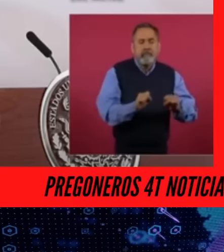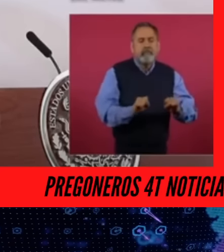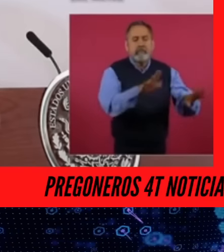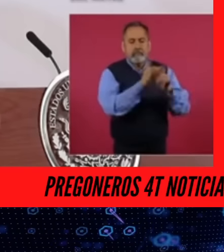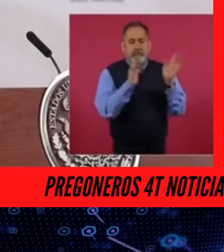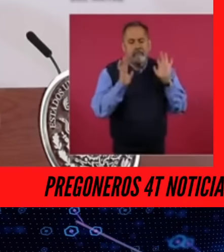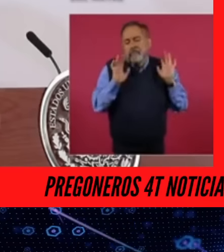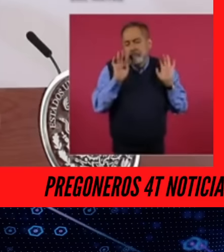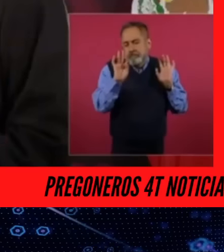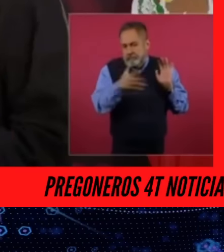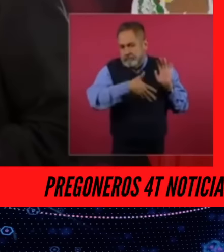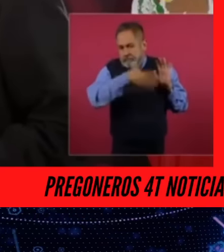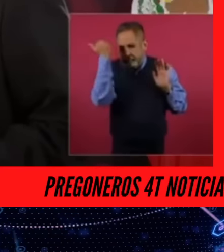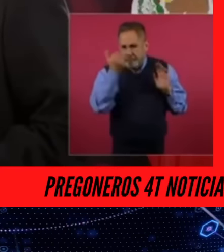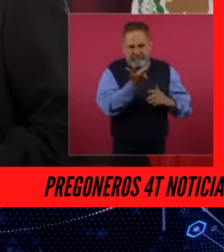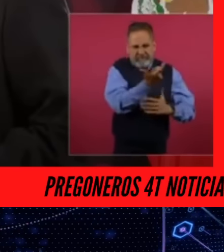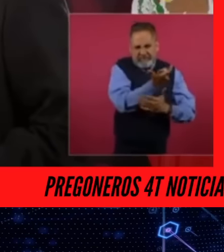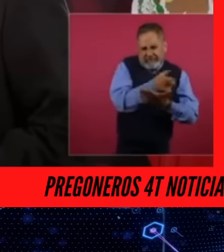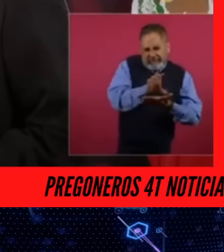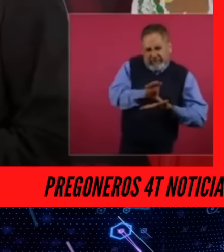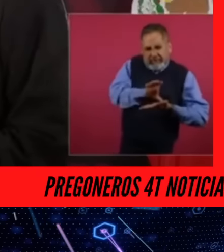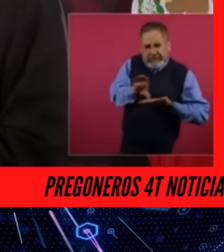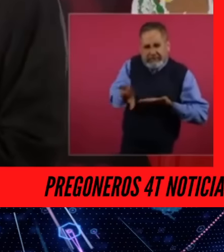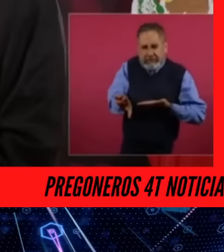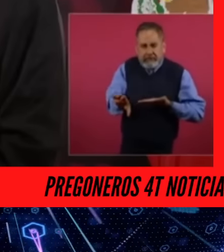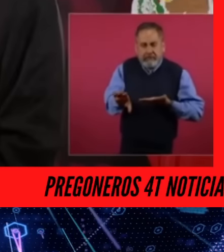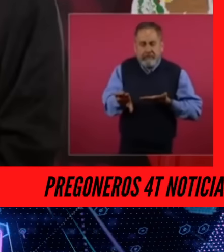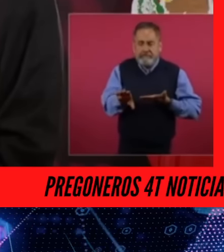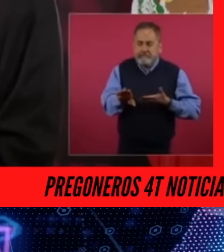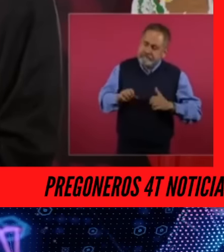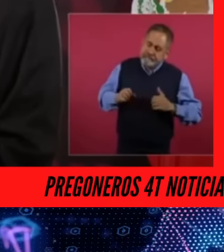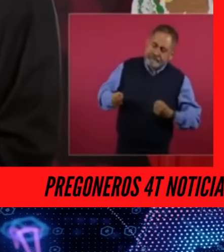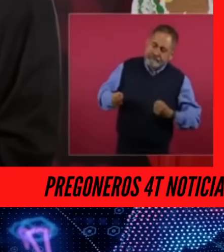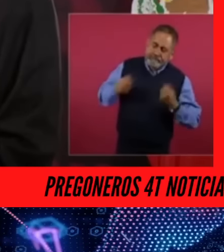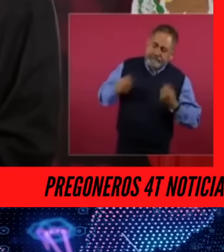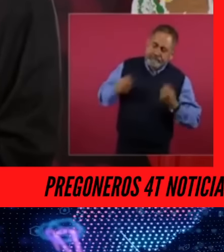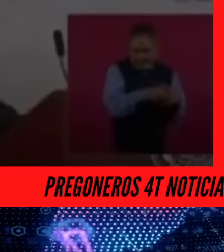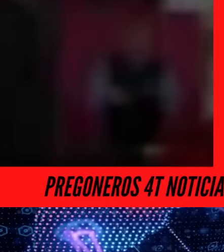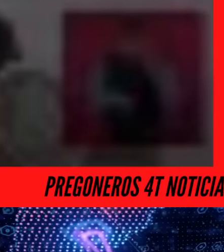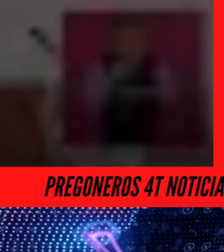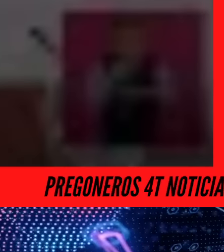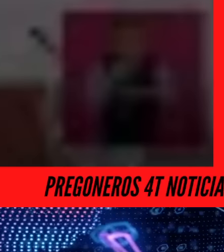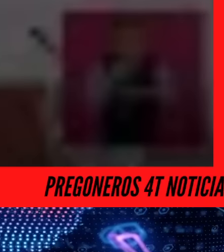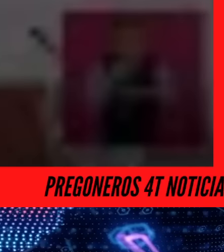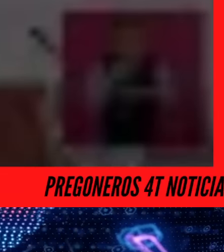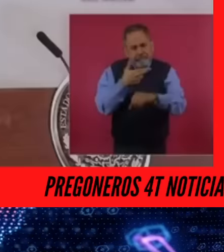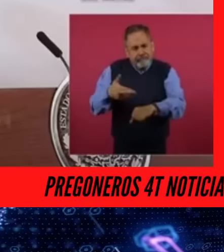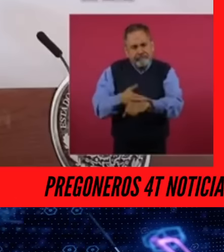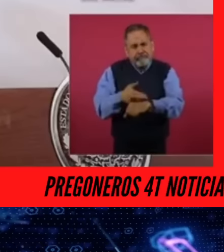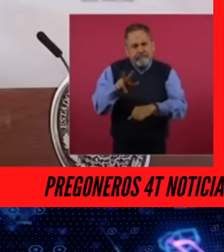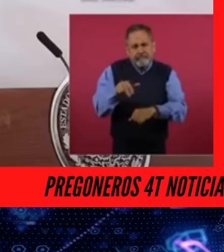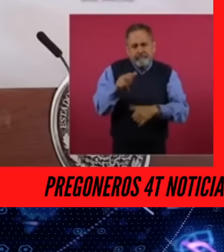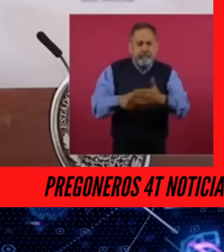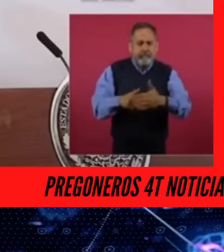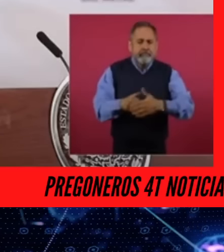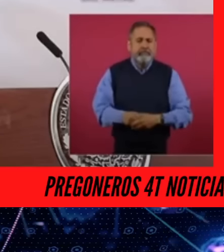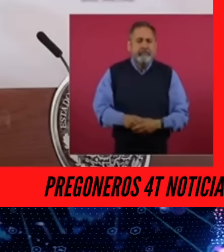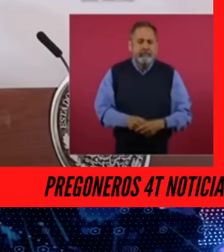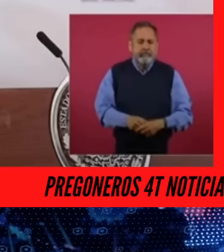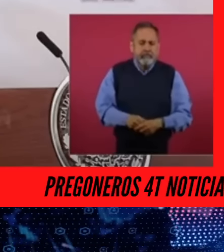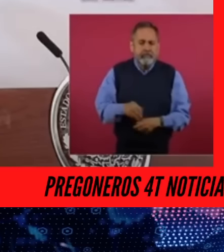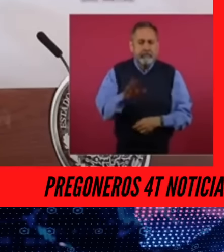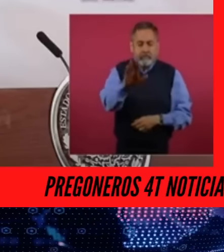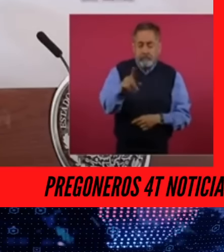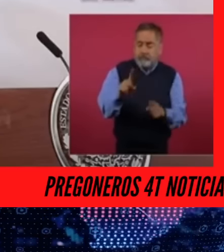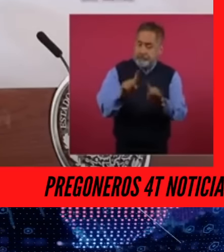de los periodistas que se ofenden cuando el presidente López Obrador habla de ello. Ahora,